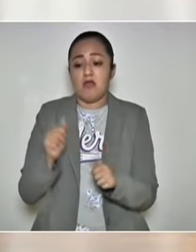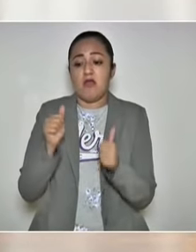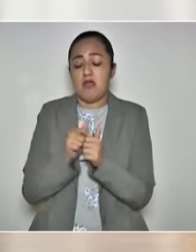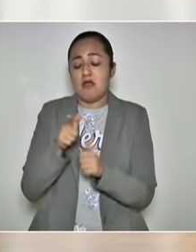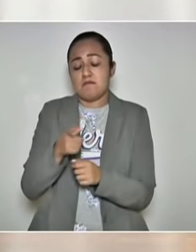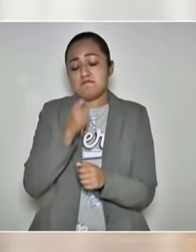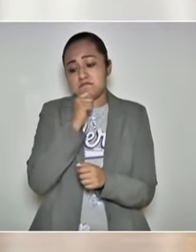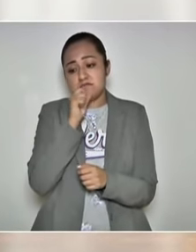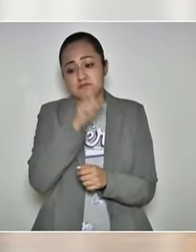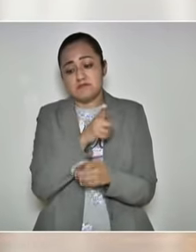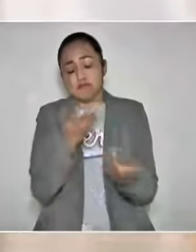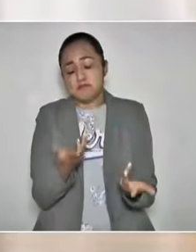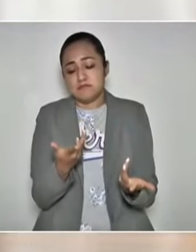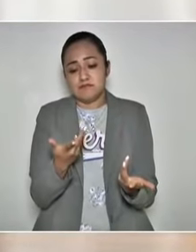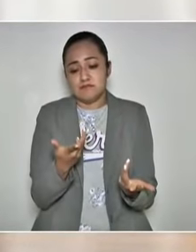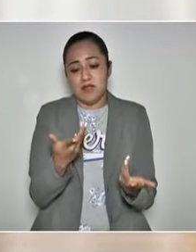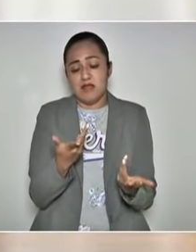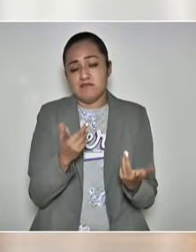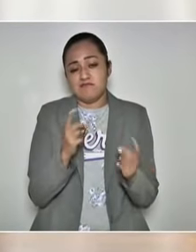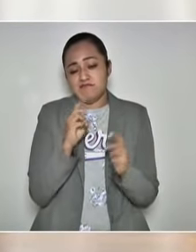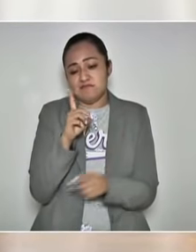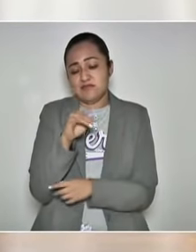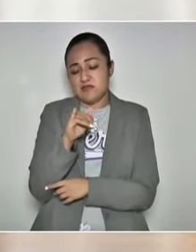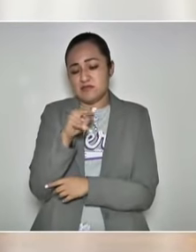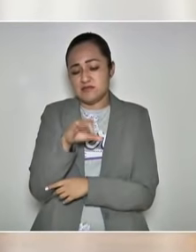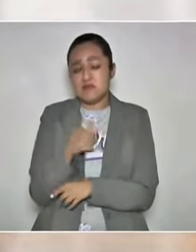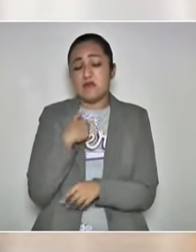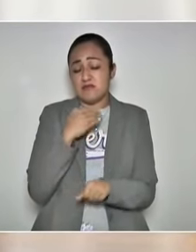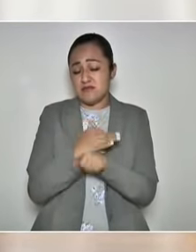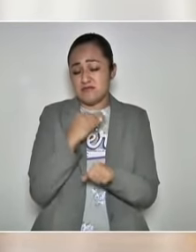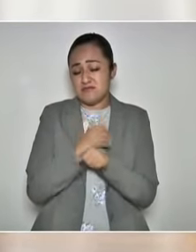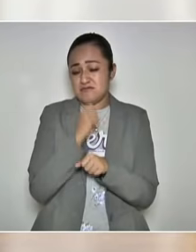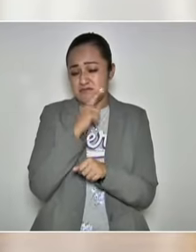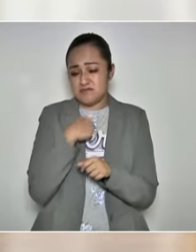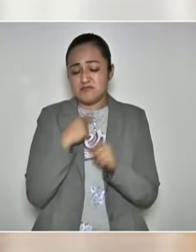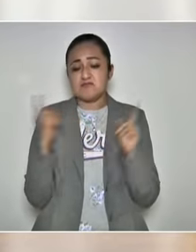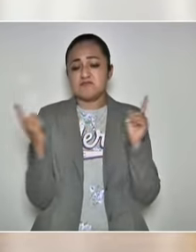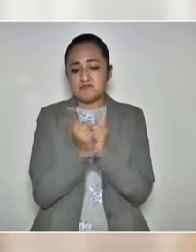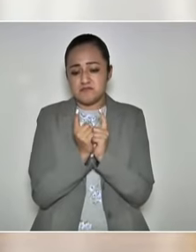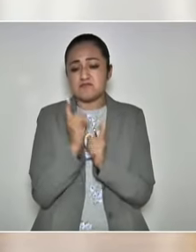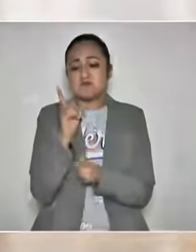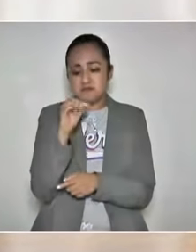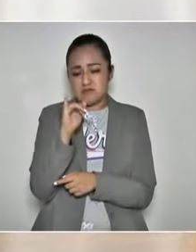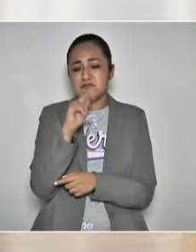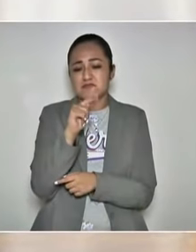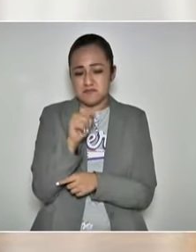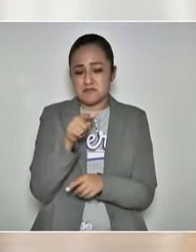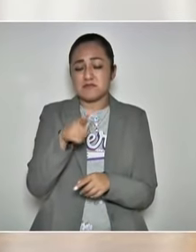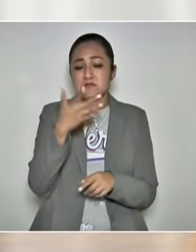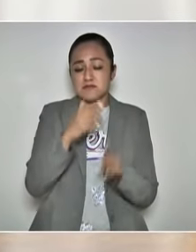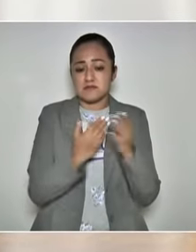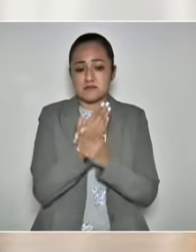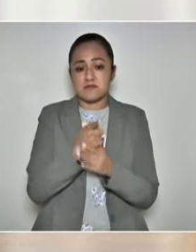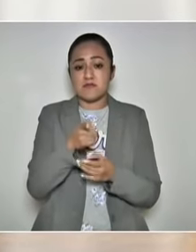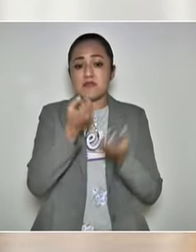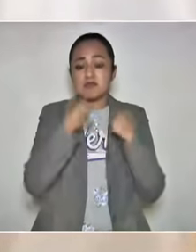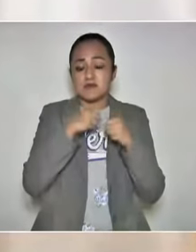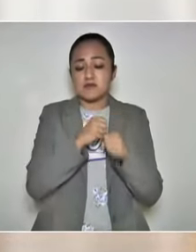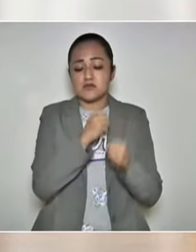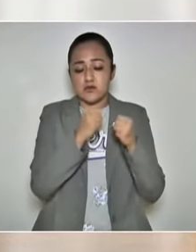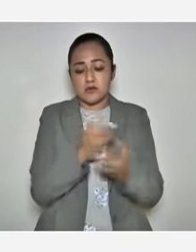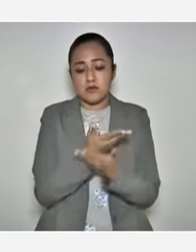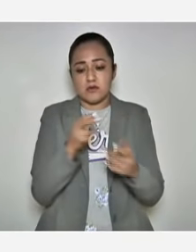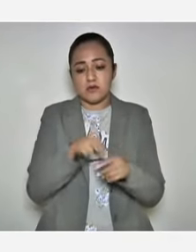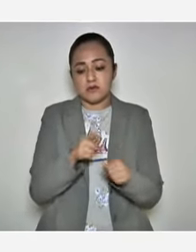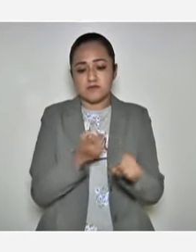delincuencia. Tengo citados a las 10 de la mañana a todo el Sistema de Seguridad Pública del Estado para resolver